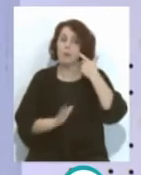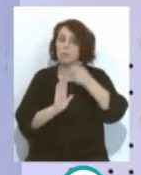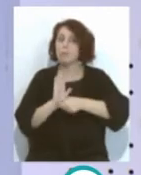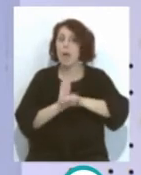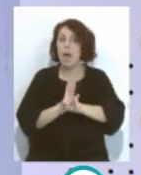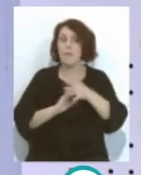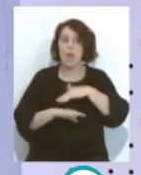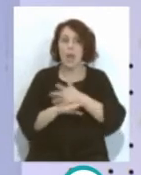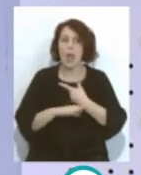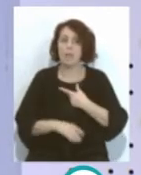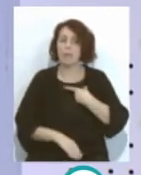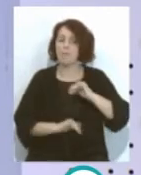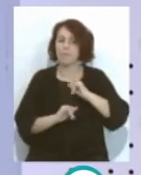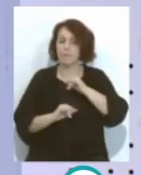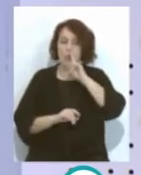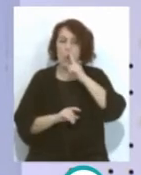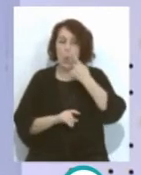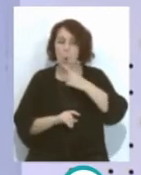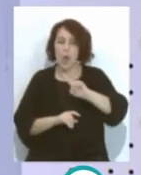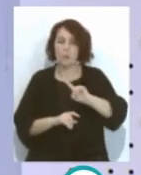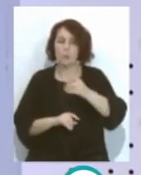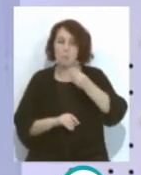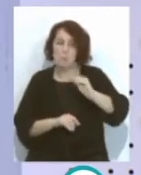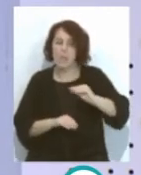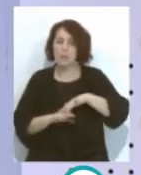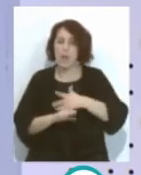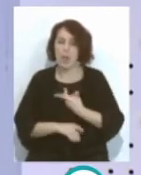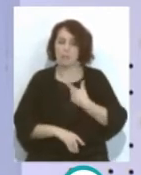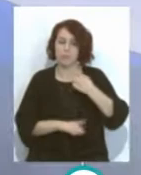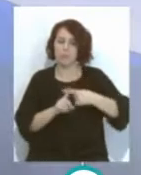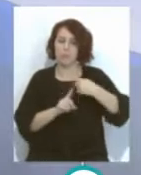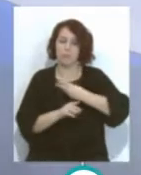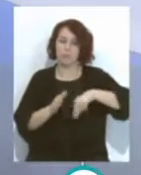para disfrutar un año más de esta máxima categoría del fútbol español